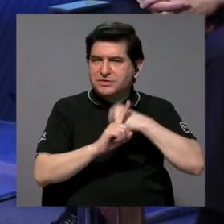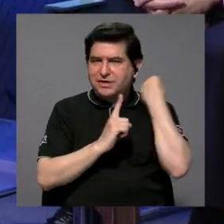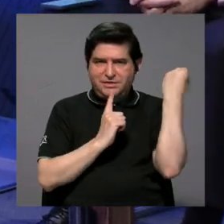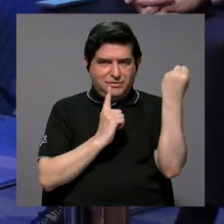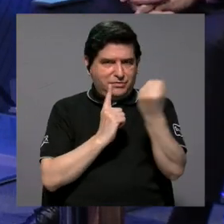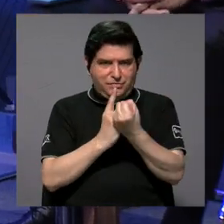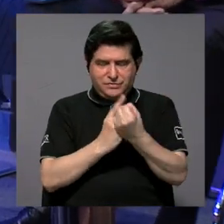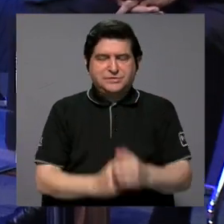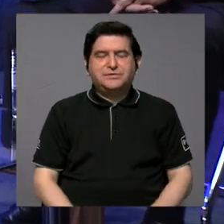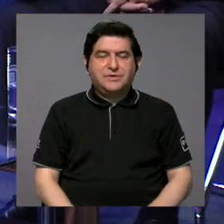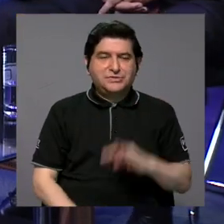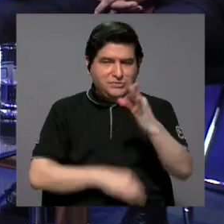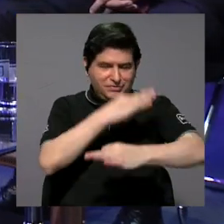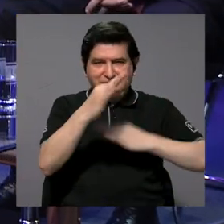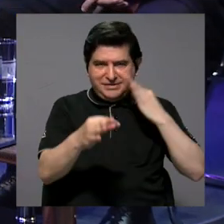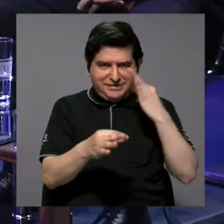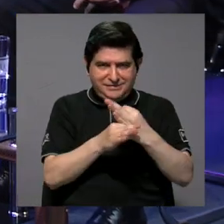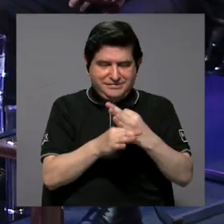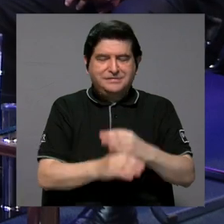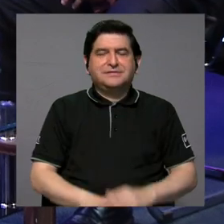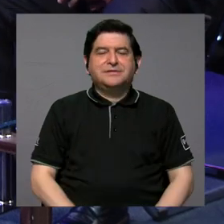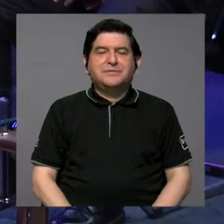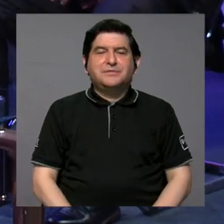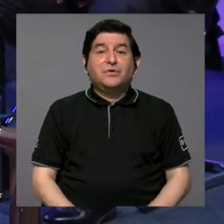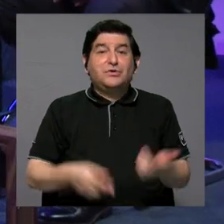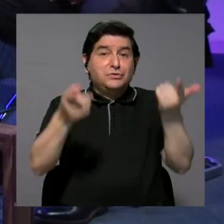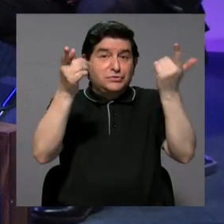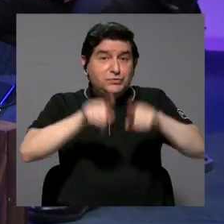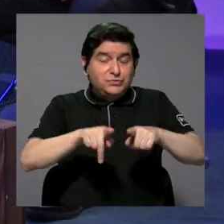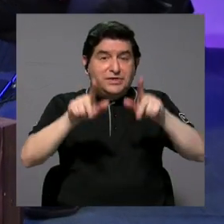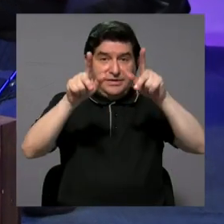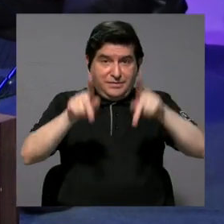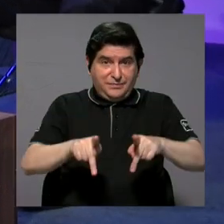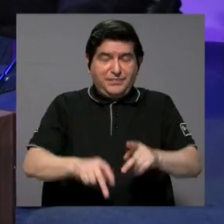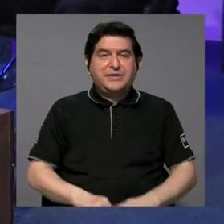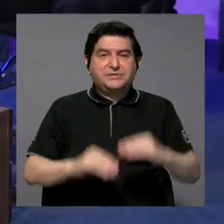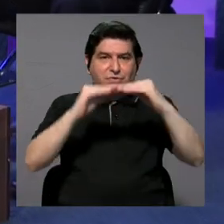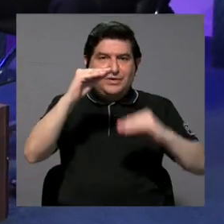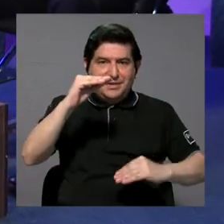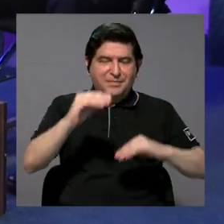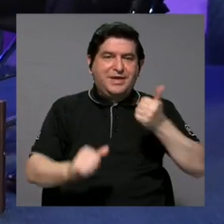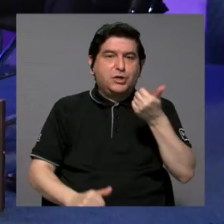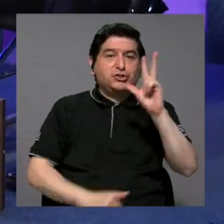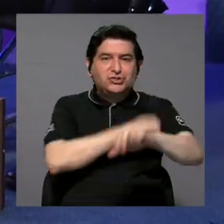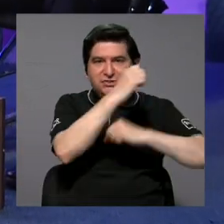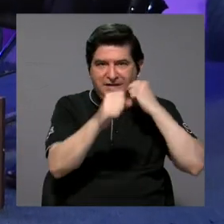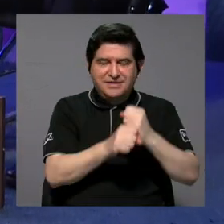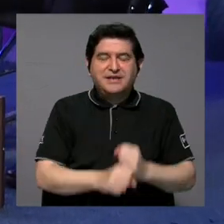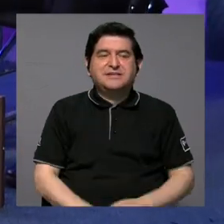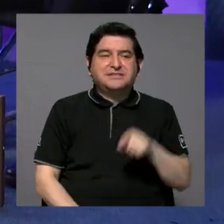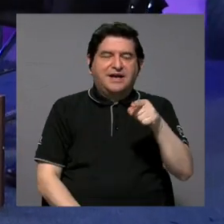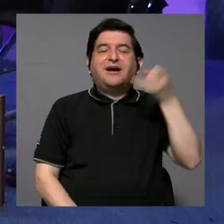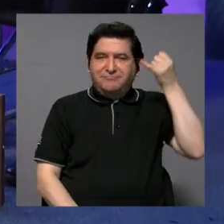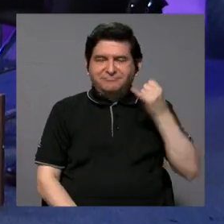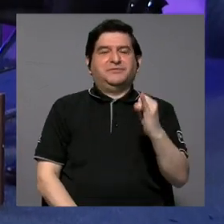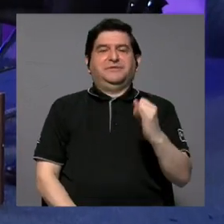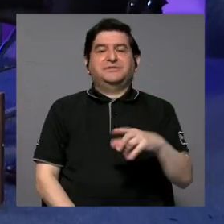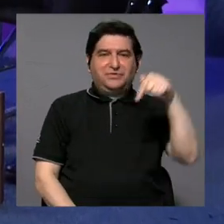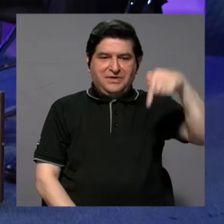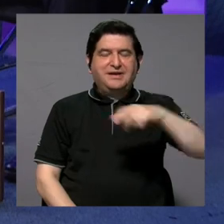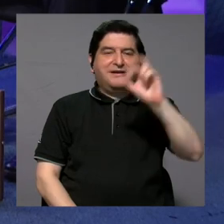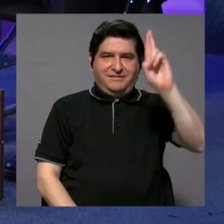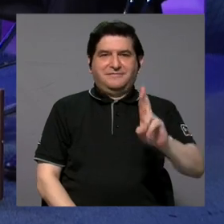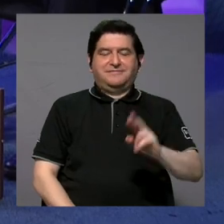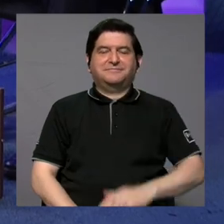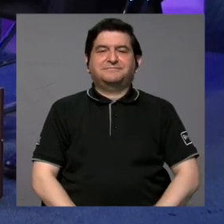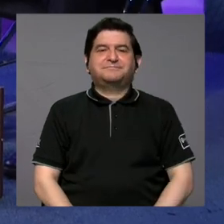abuso, ¿verdad?, de este tipo de abuso sexual que le ocurra a una persona menor de 13 años se considera violación en Costa Rica.